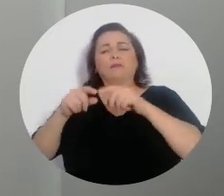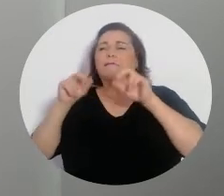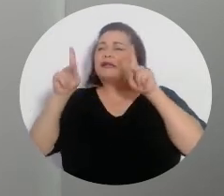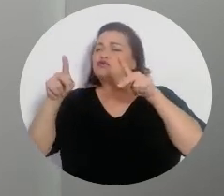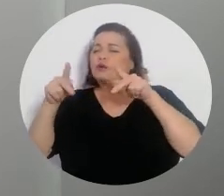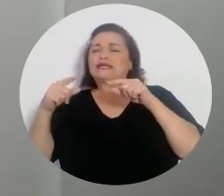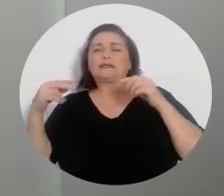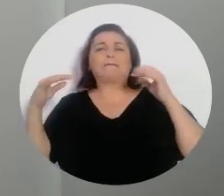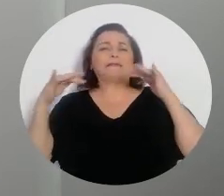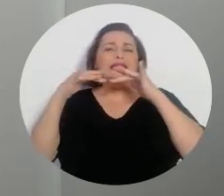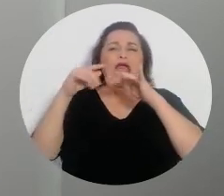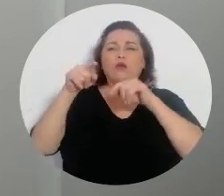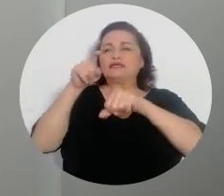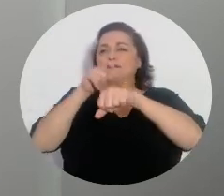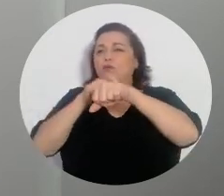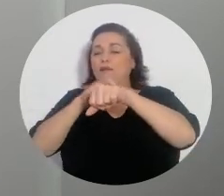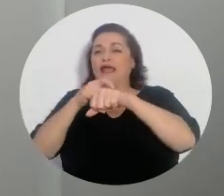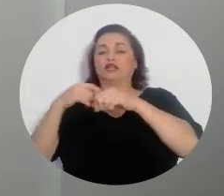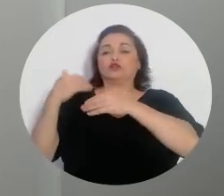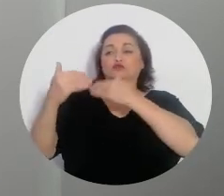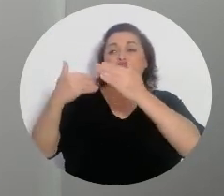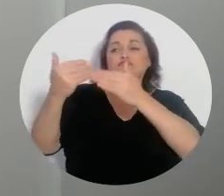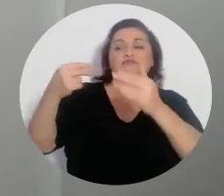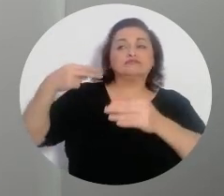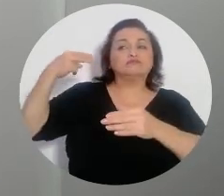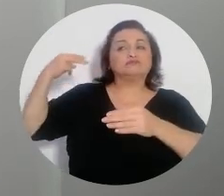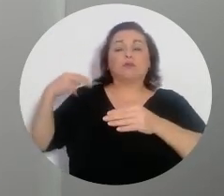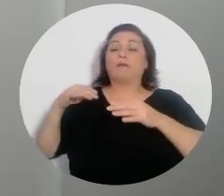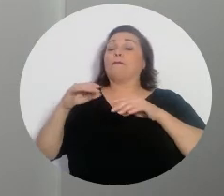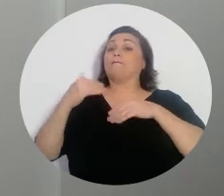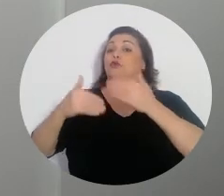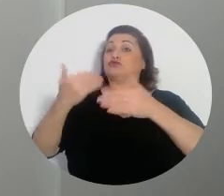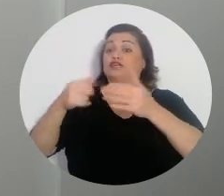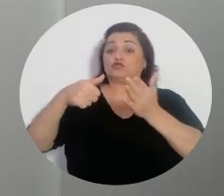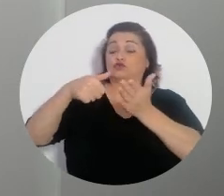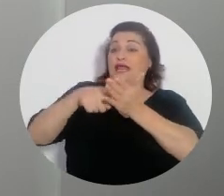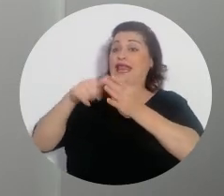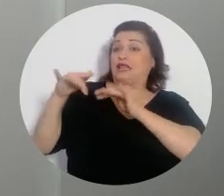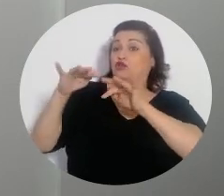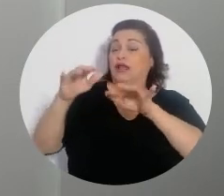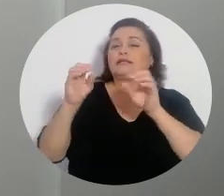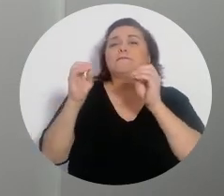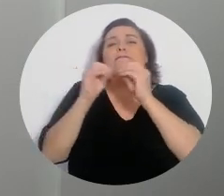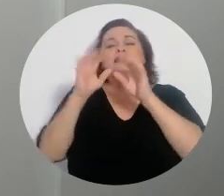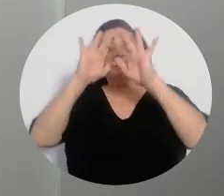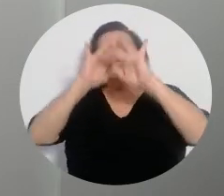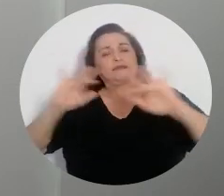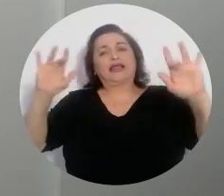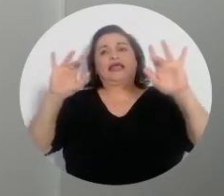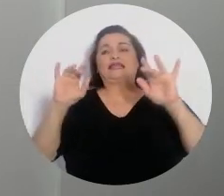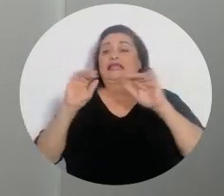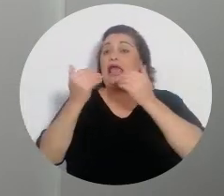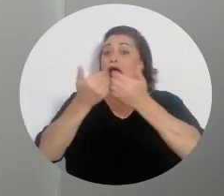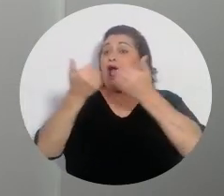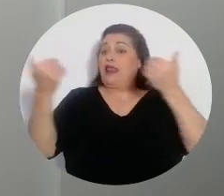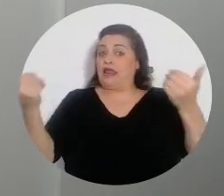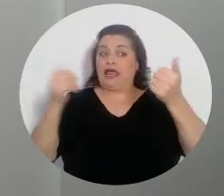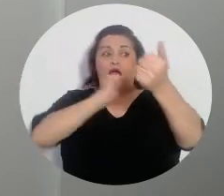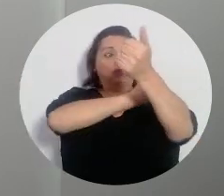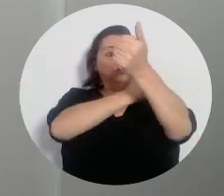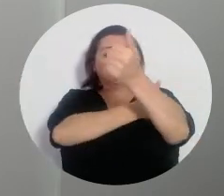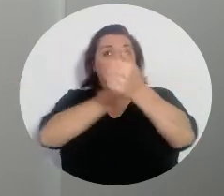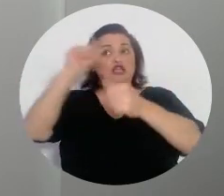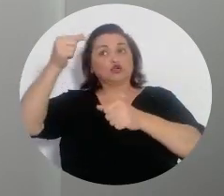pelearon en ese momento histórico era que los procesos electorales deberían ser más transparentes. Y con ello, alejar a las autoridades de gobierno de los